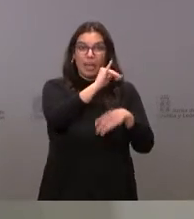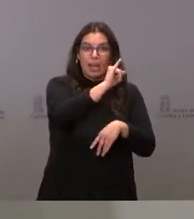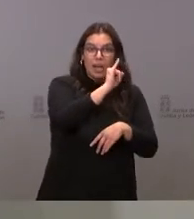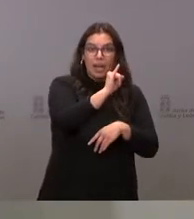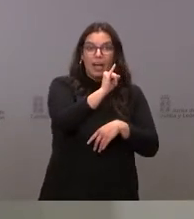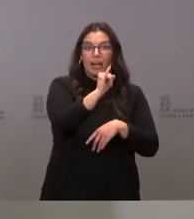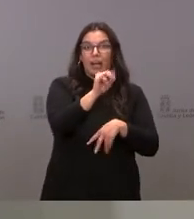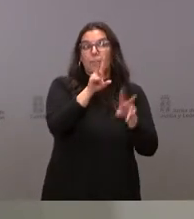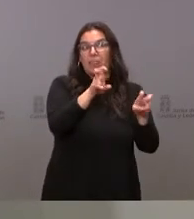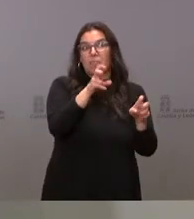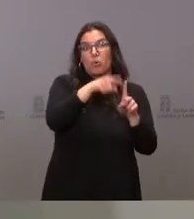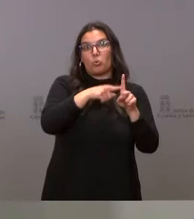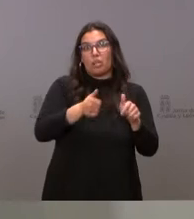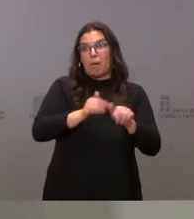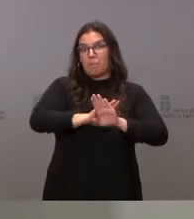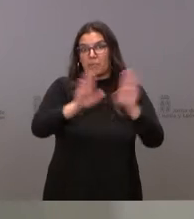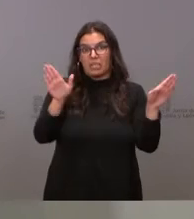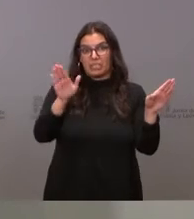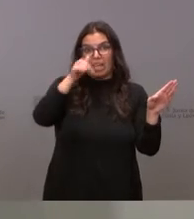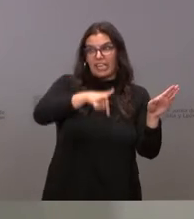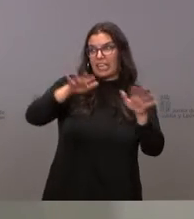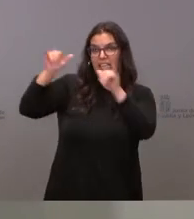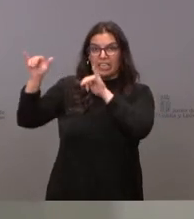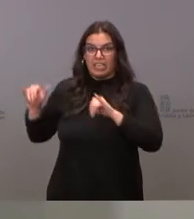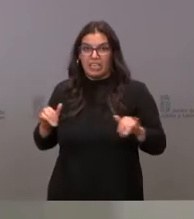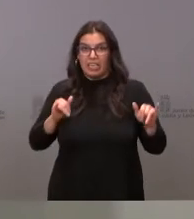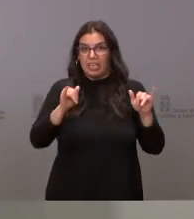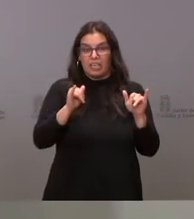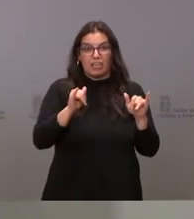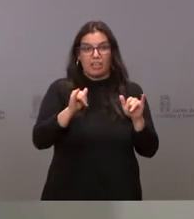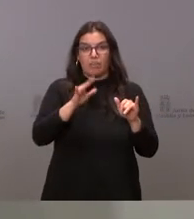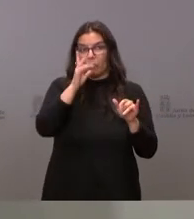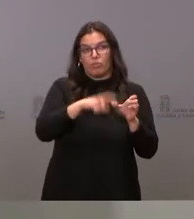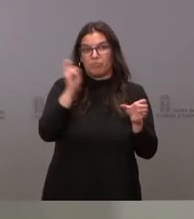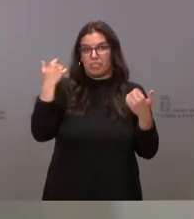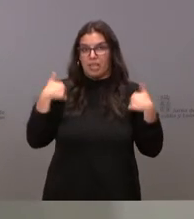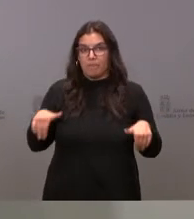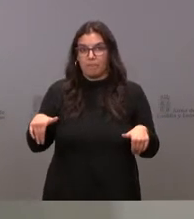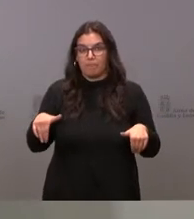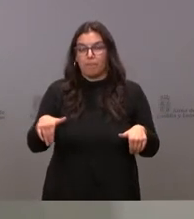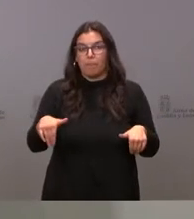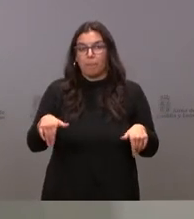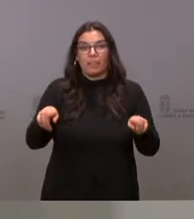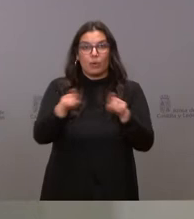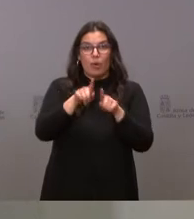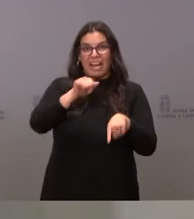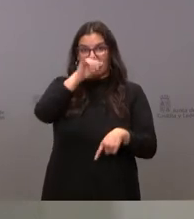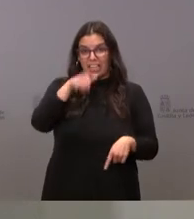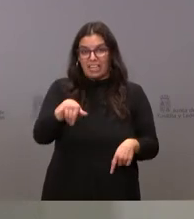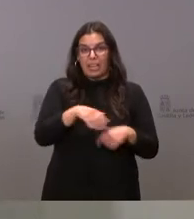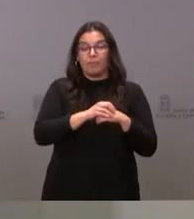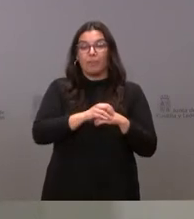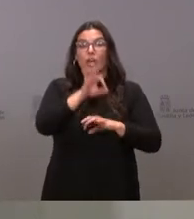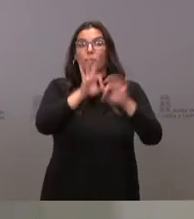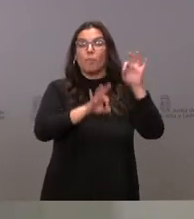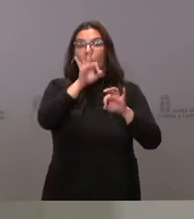ni aquí ni en ninguna comunidad autónoma, porque han salido del calendario vacunal. Lo mismo que las de hasta qué porcentaje de las que